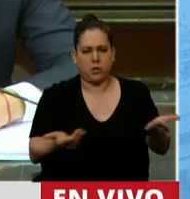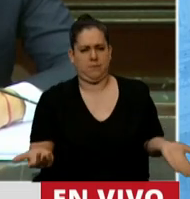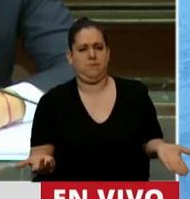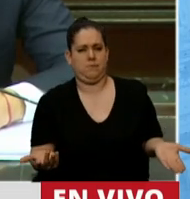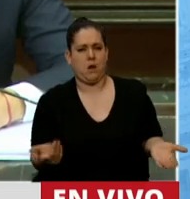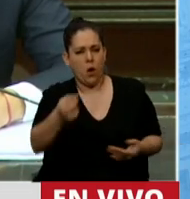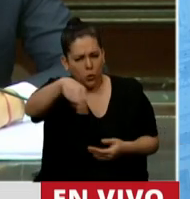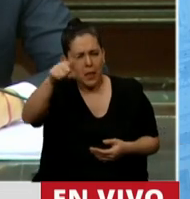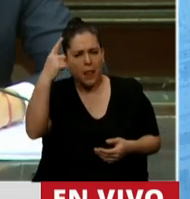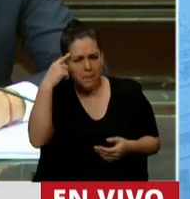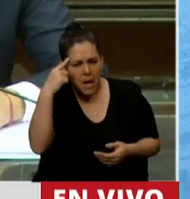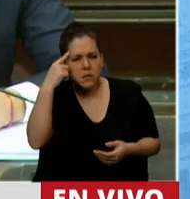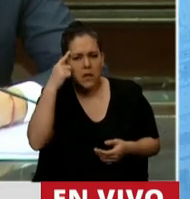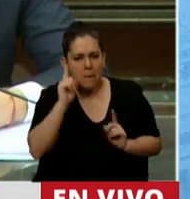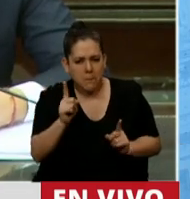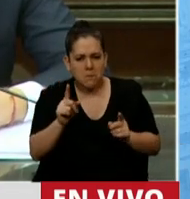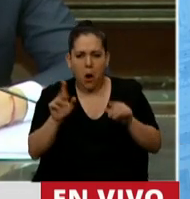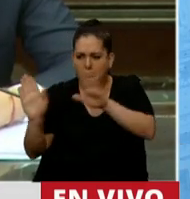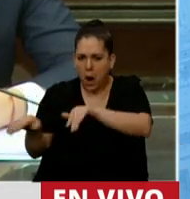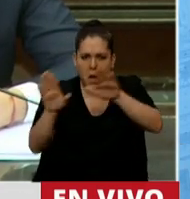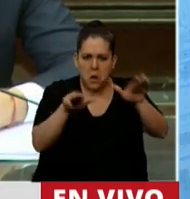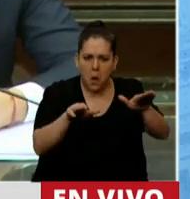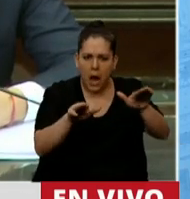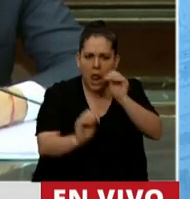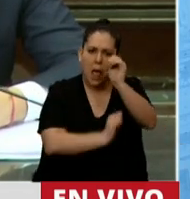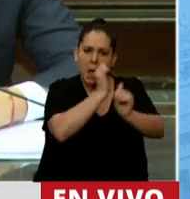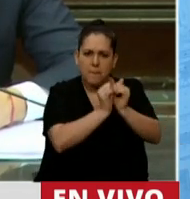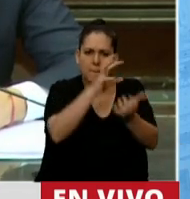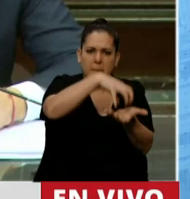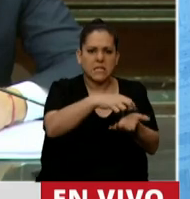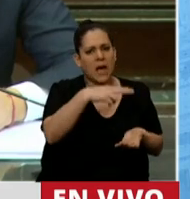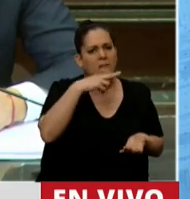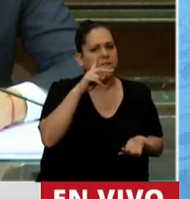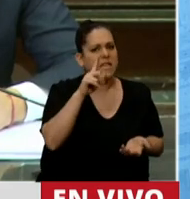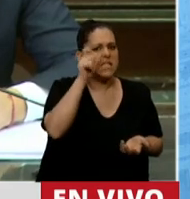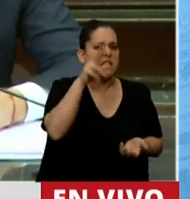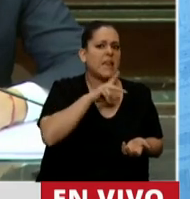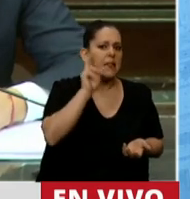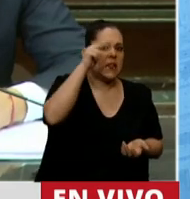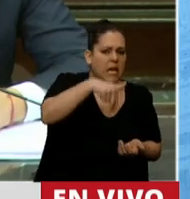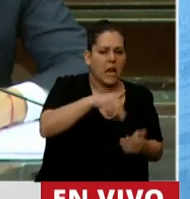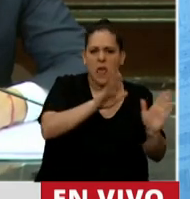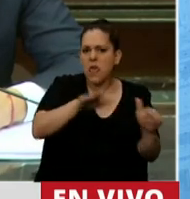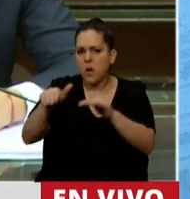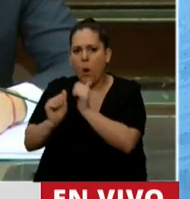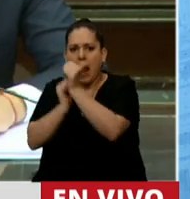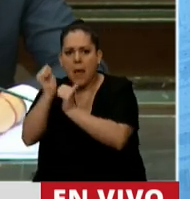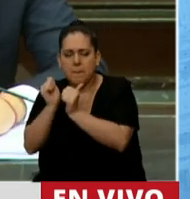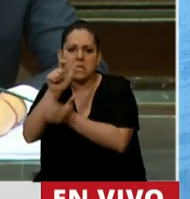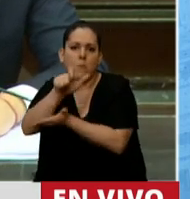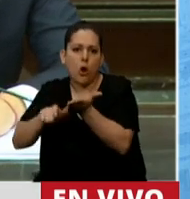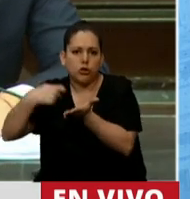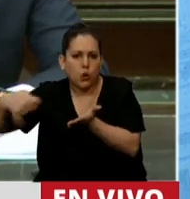tienen el mismo trato, le van a dar el mismo trato a Vicentín que a un monotributista, un